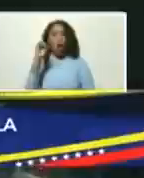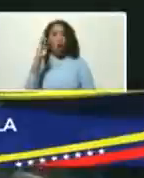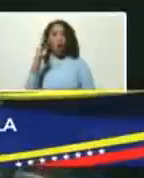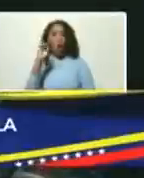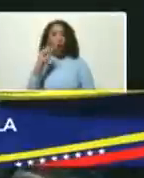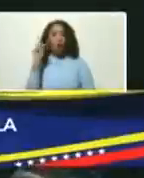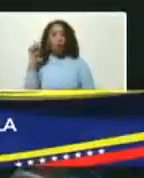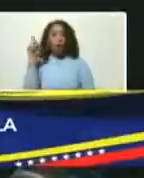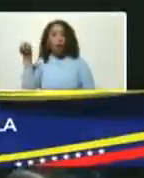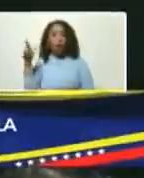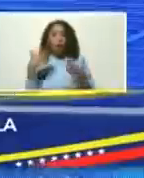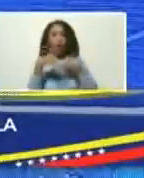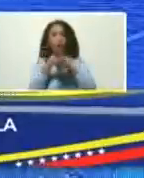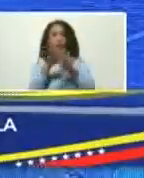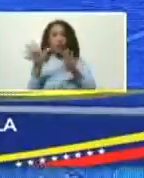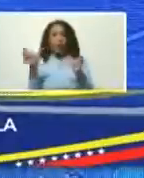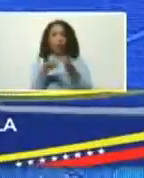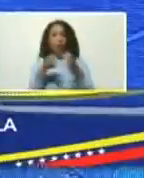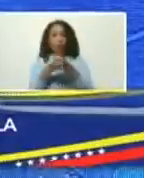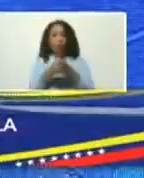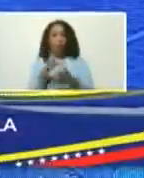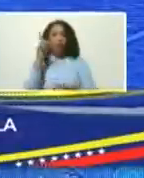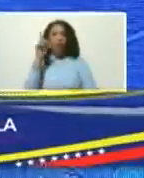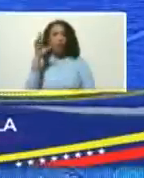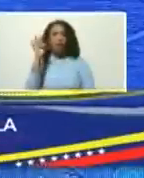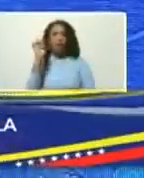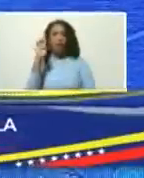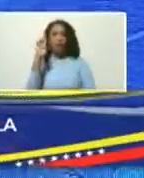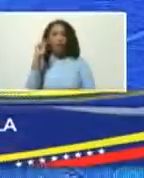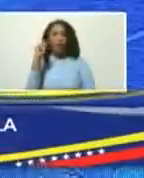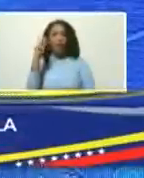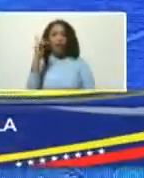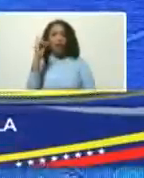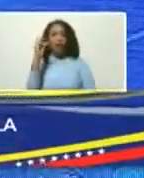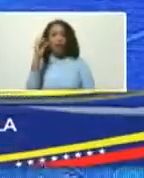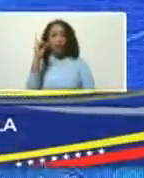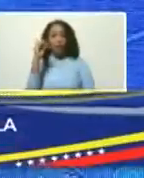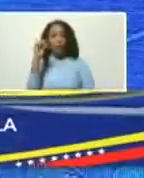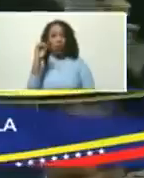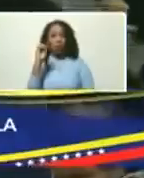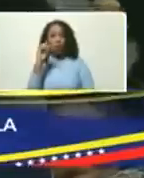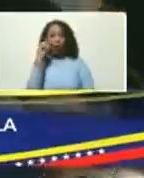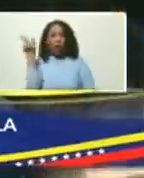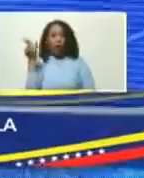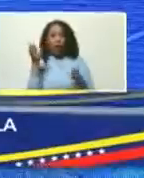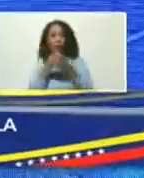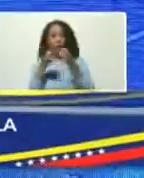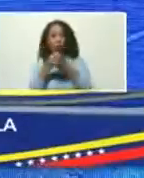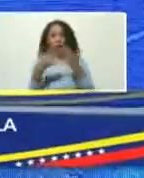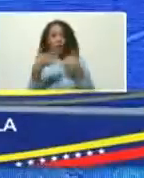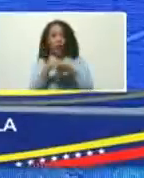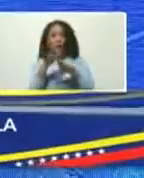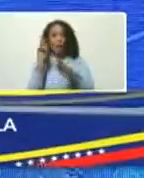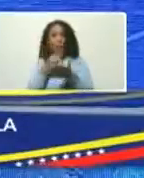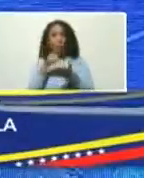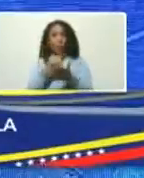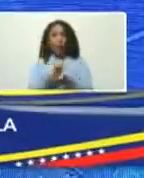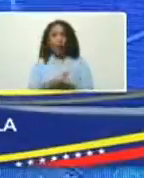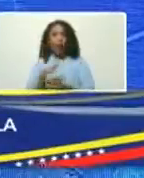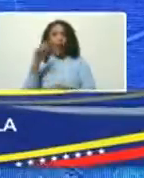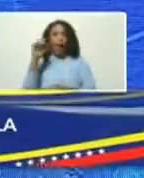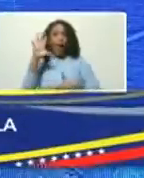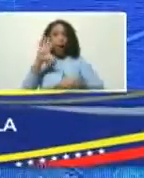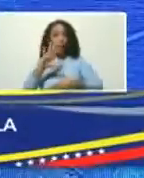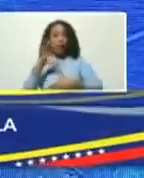integrante de la comisión, Fernando Bastidas, integrante de la comisión, a América Pérez,